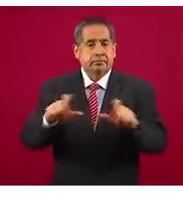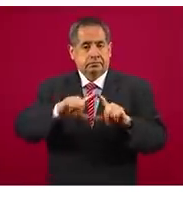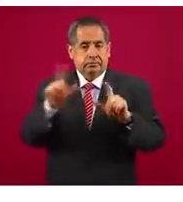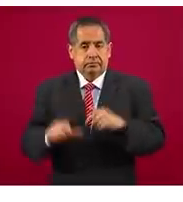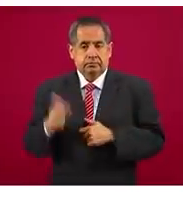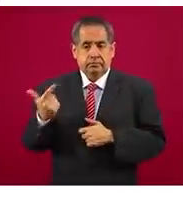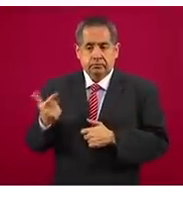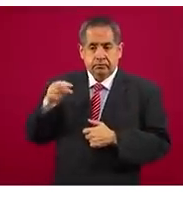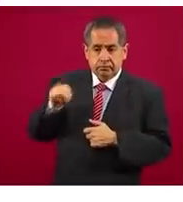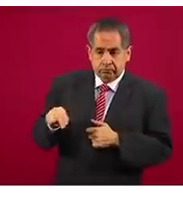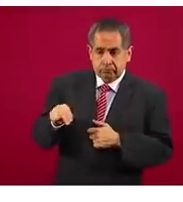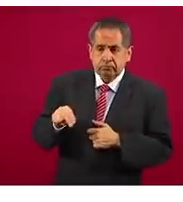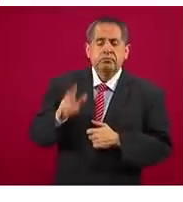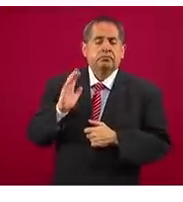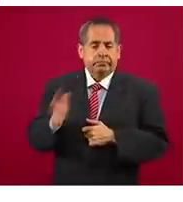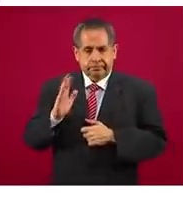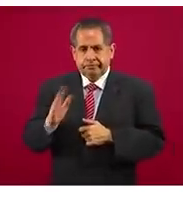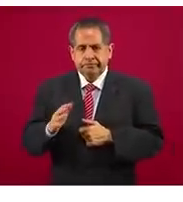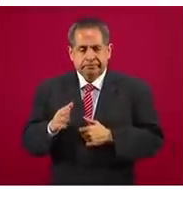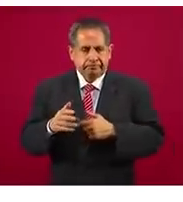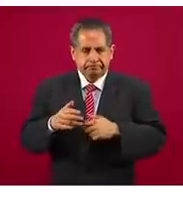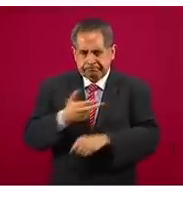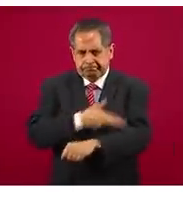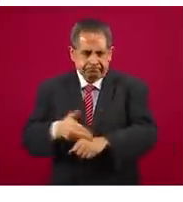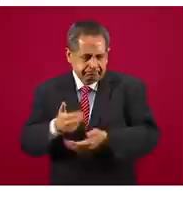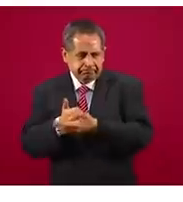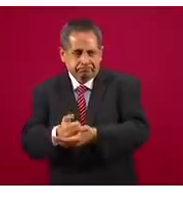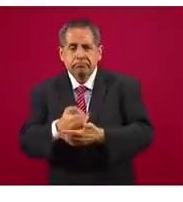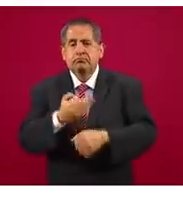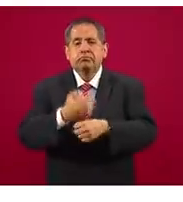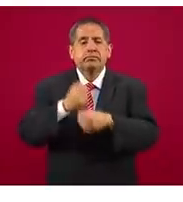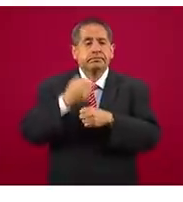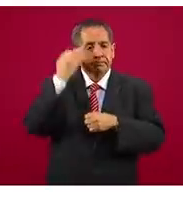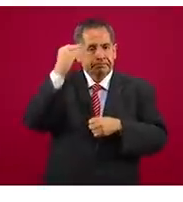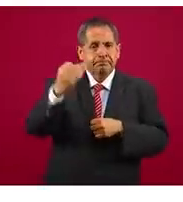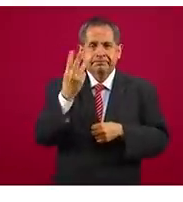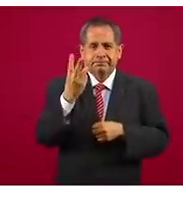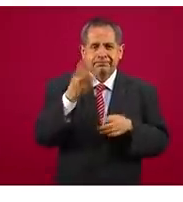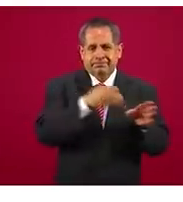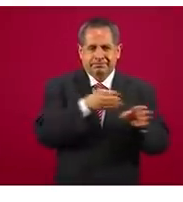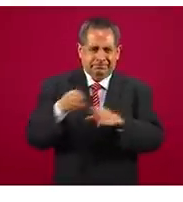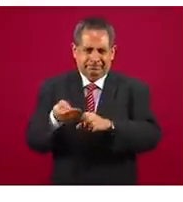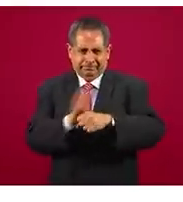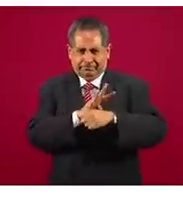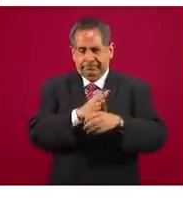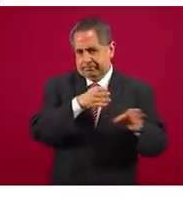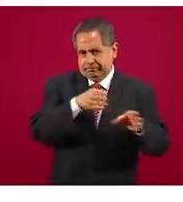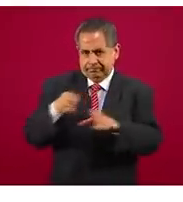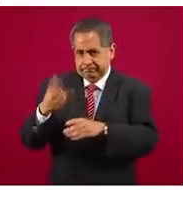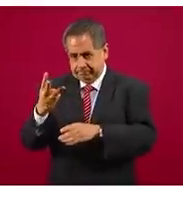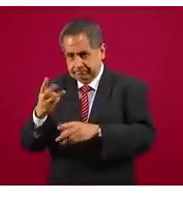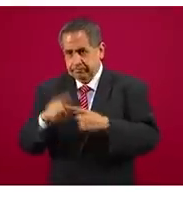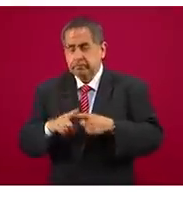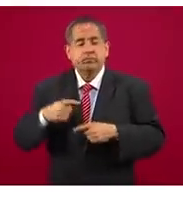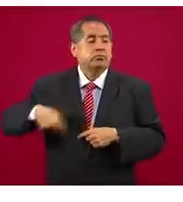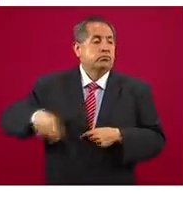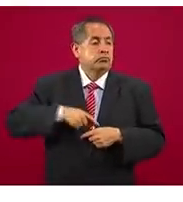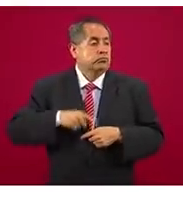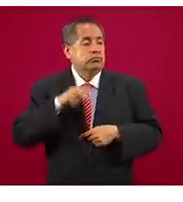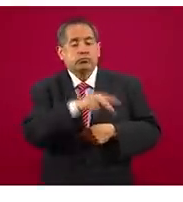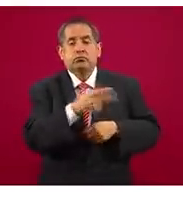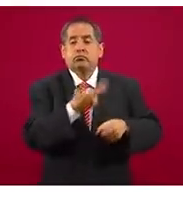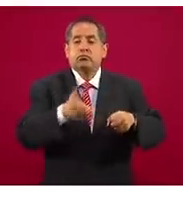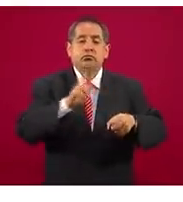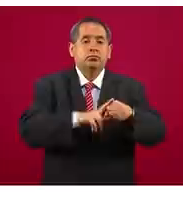motivo de la tercera fase de la contingencia epidemiológica, es que tenemos la seguridad a los hospitales del IMSS